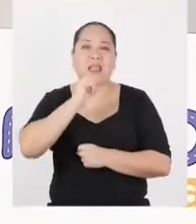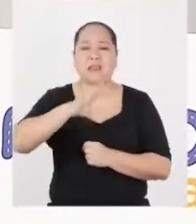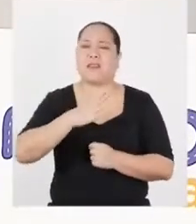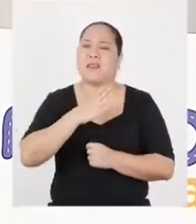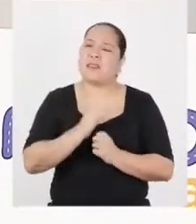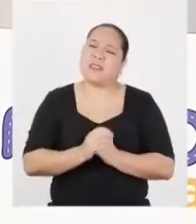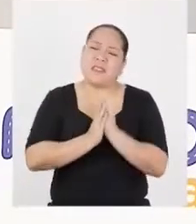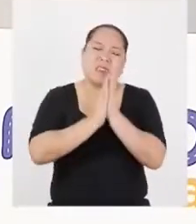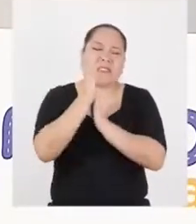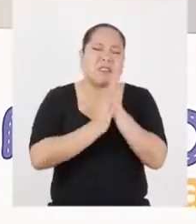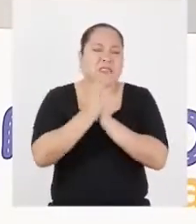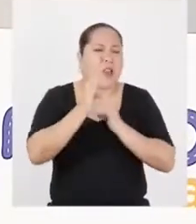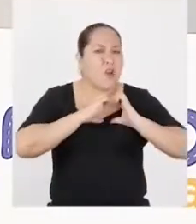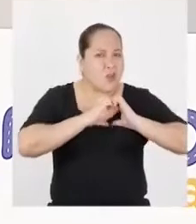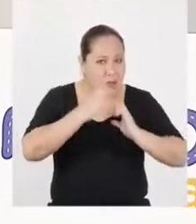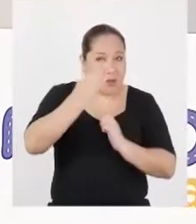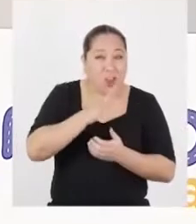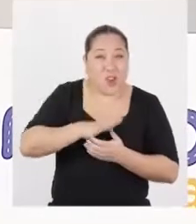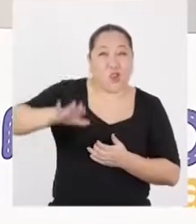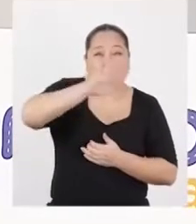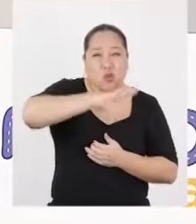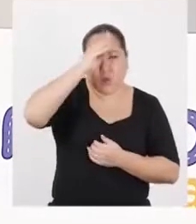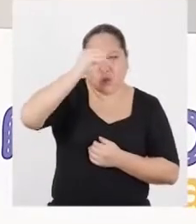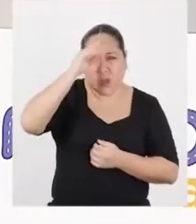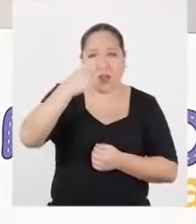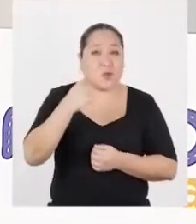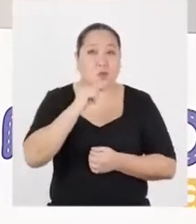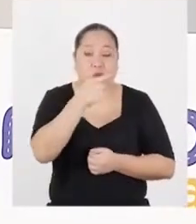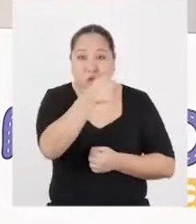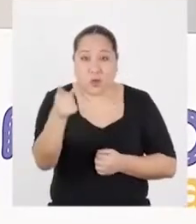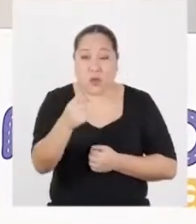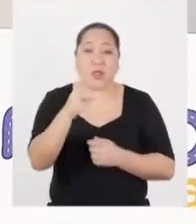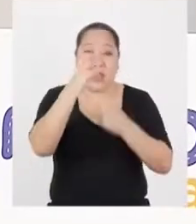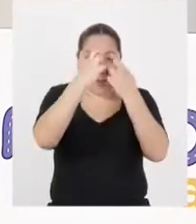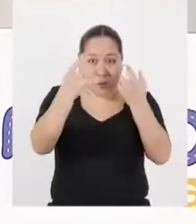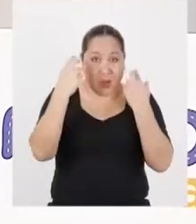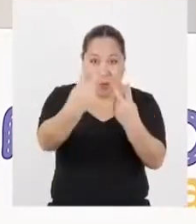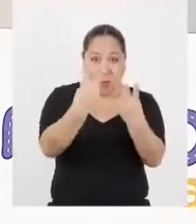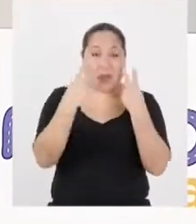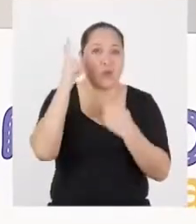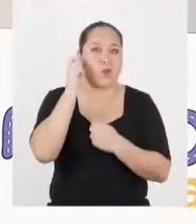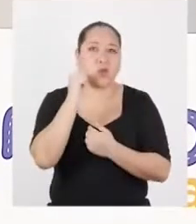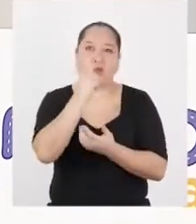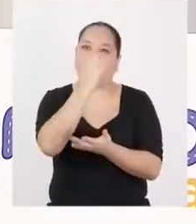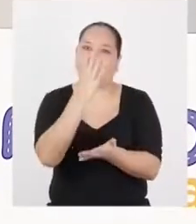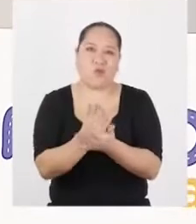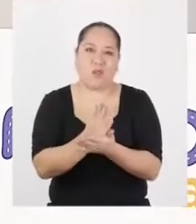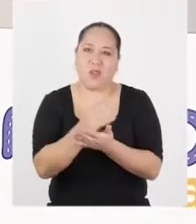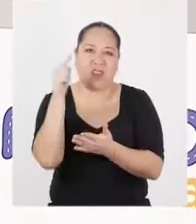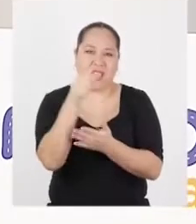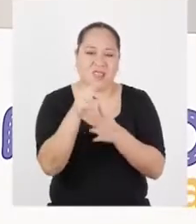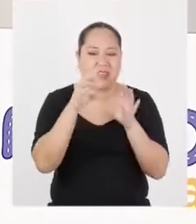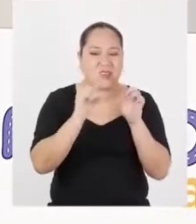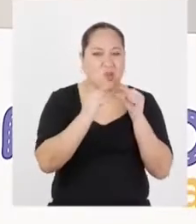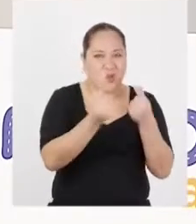desear de todo corazón que todas y todos, chicas y chicos de la promo que nos han visto y escuchado, nunca en su vida entren en